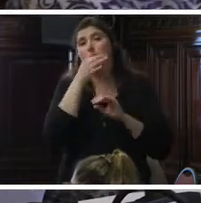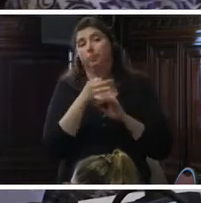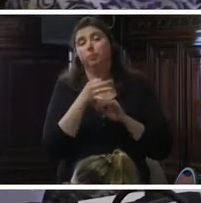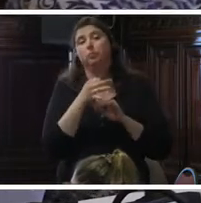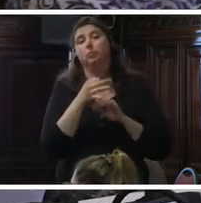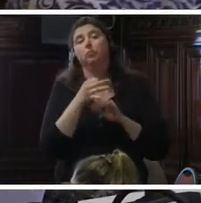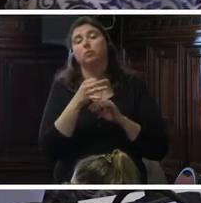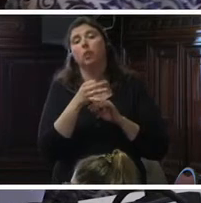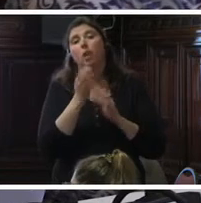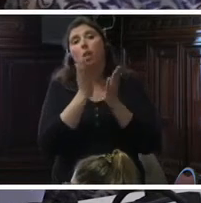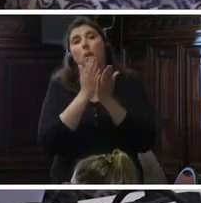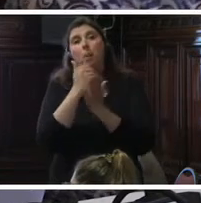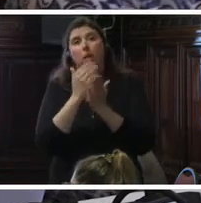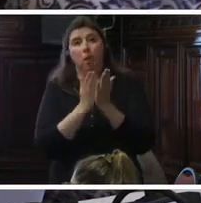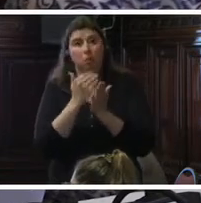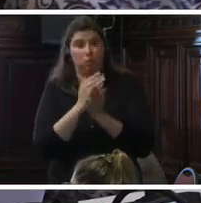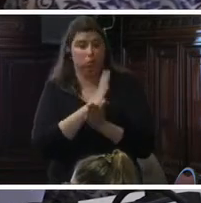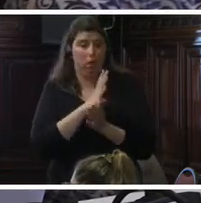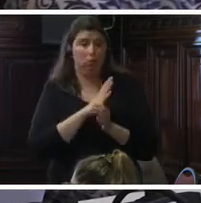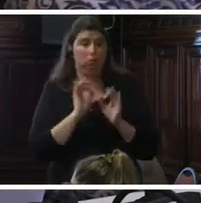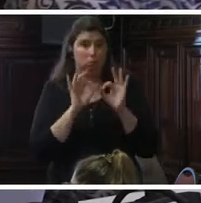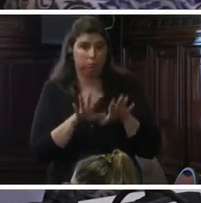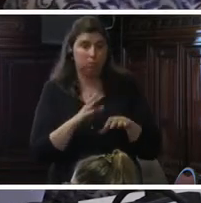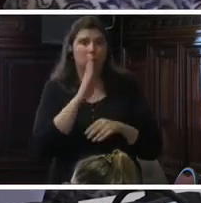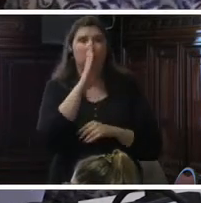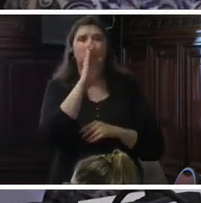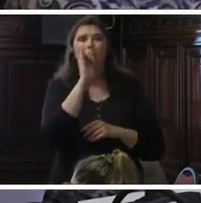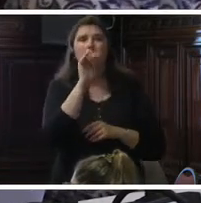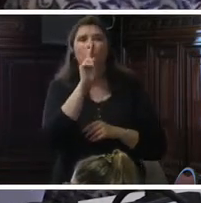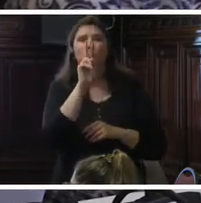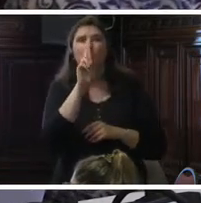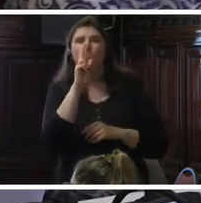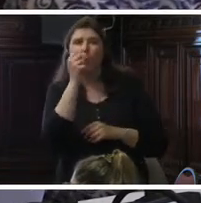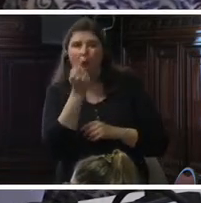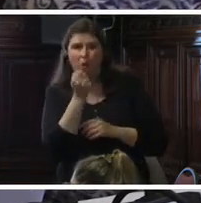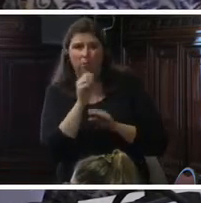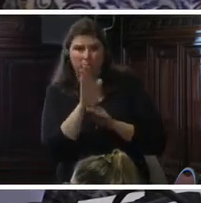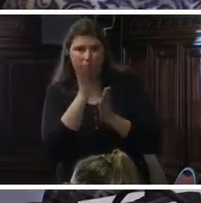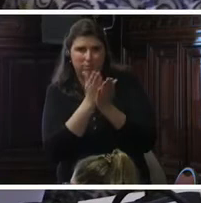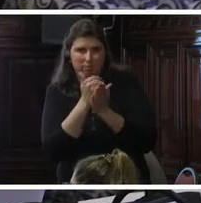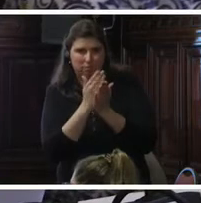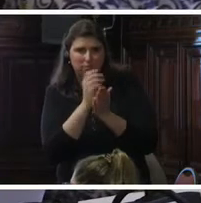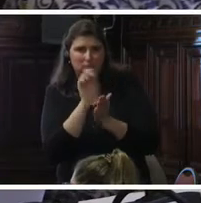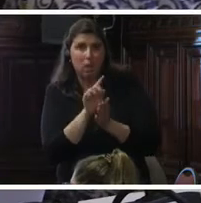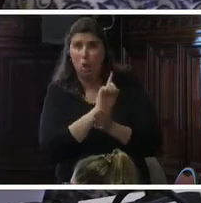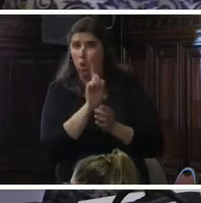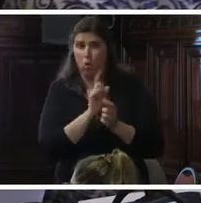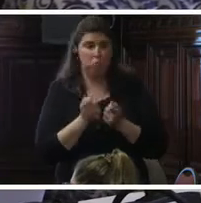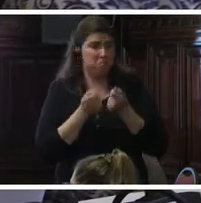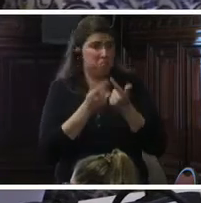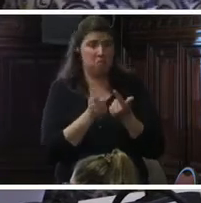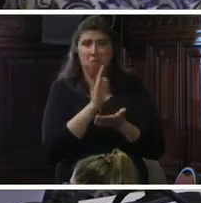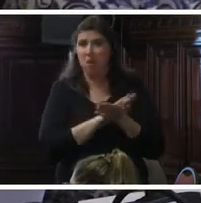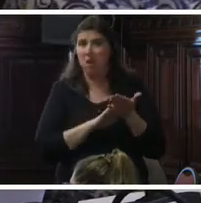los departamentos de concentración de la epidemia, como por ejemplo Piura, no se ha venido distribuyendo el anticonceptivo oral de